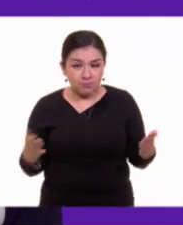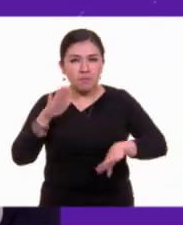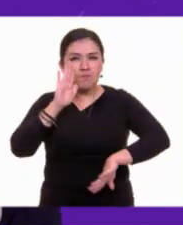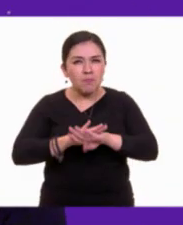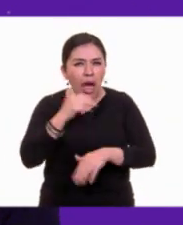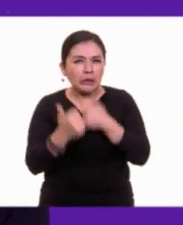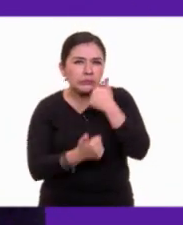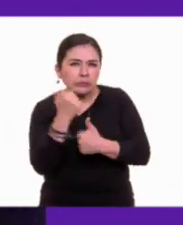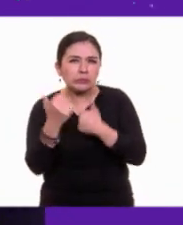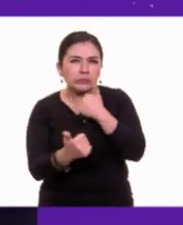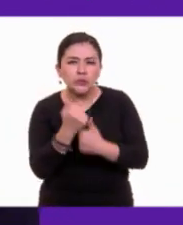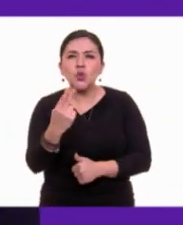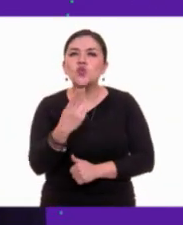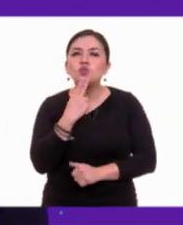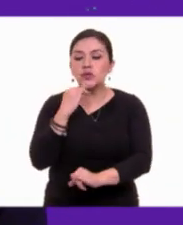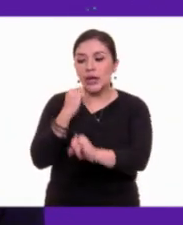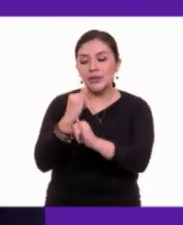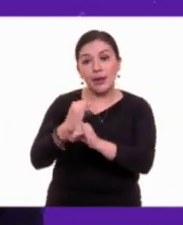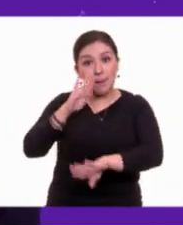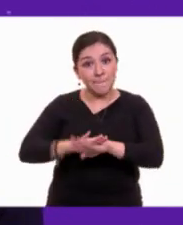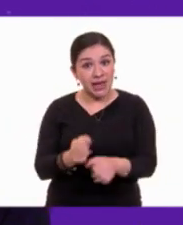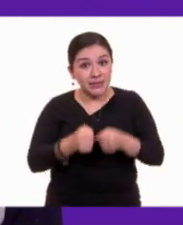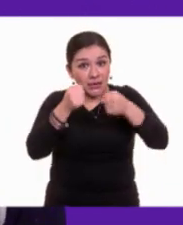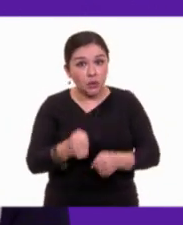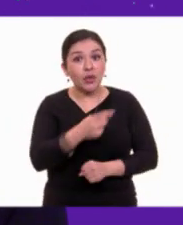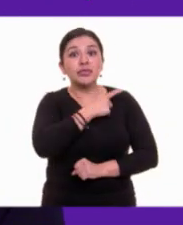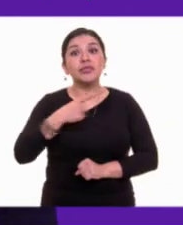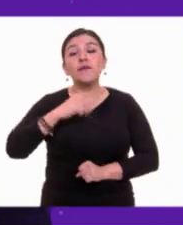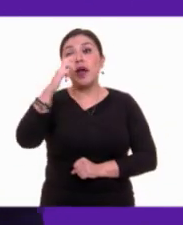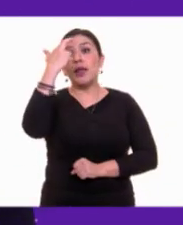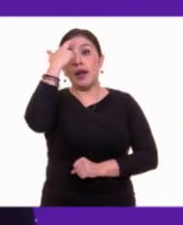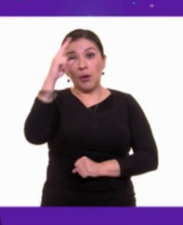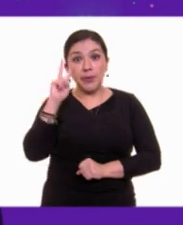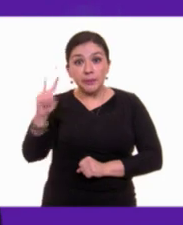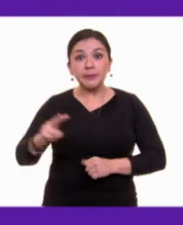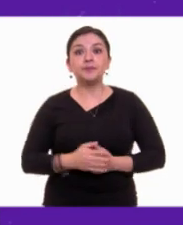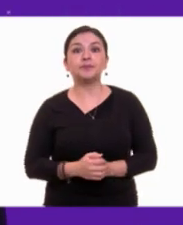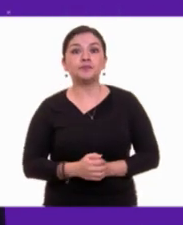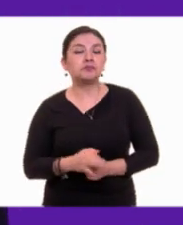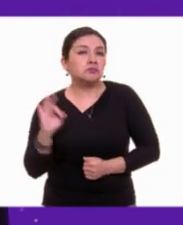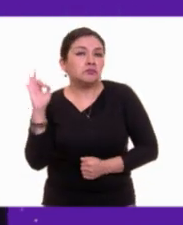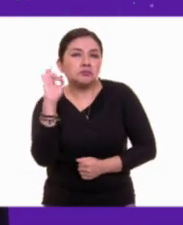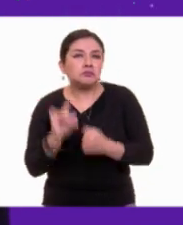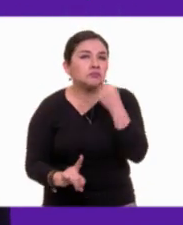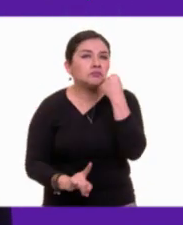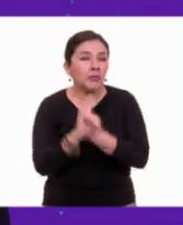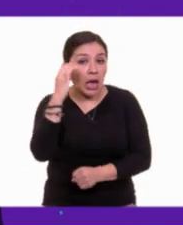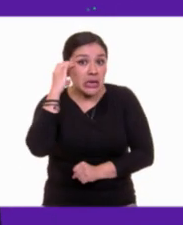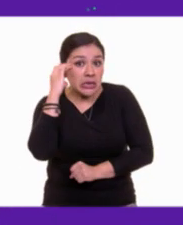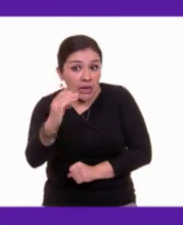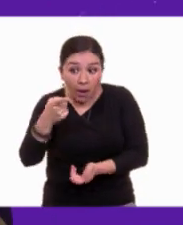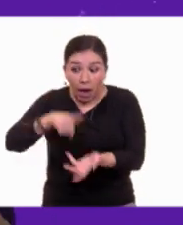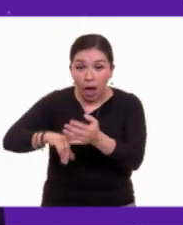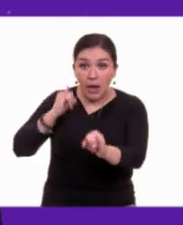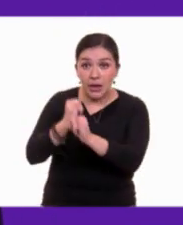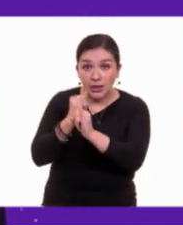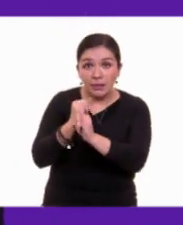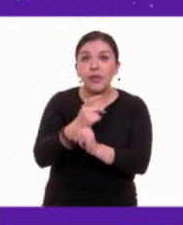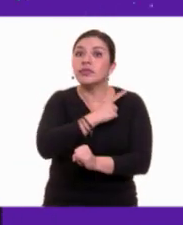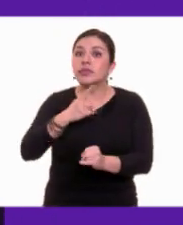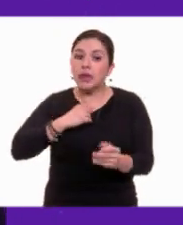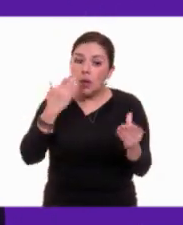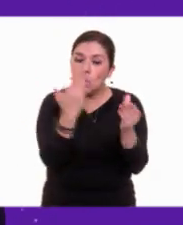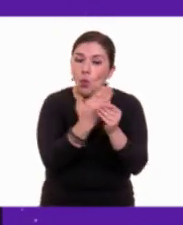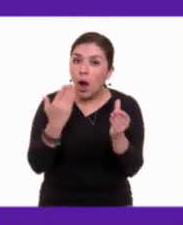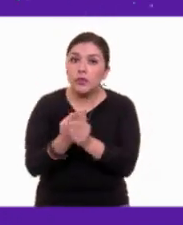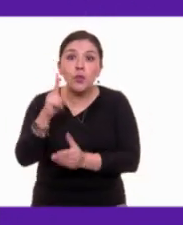navegar de forma segura por el ciberespacio, debes recordar lo siguiente. En caso de un ciberdelito, siempre documenta la